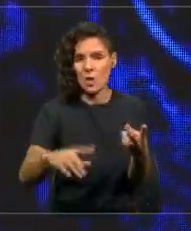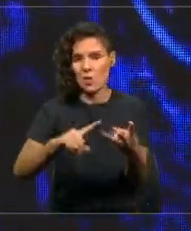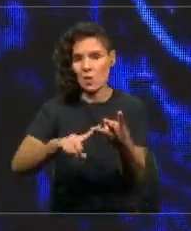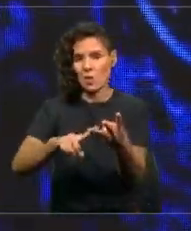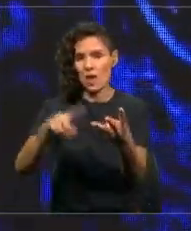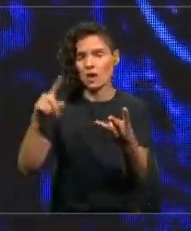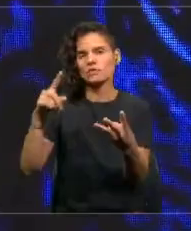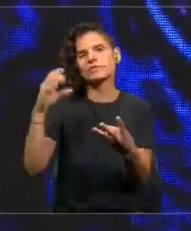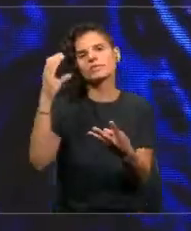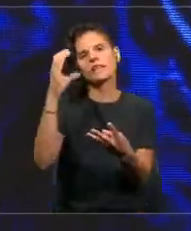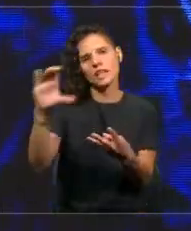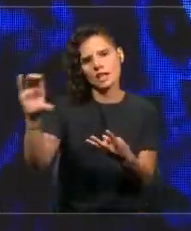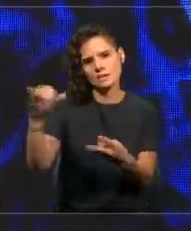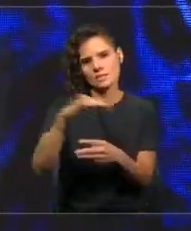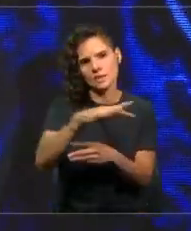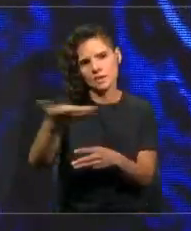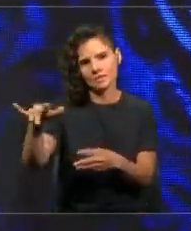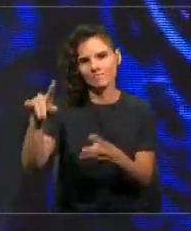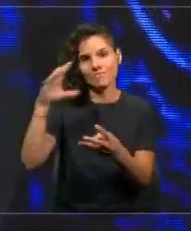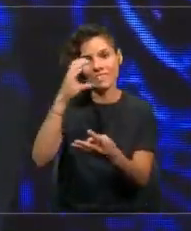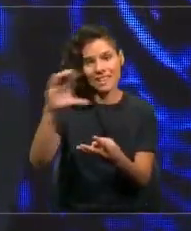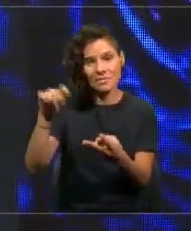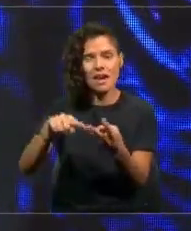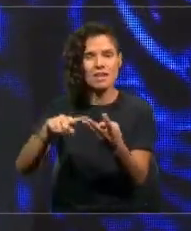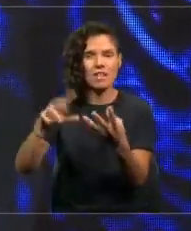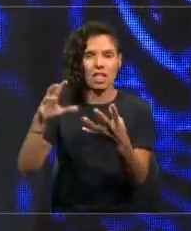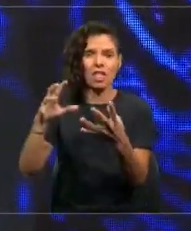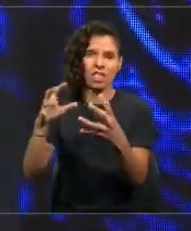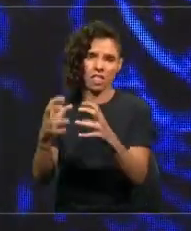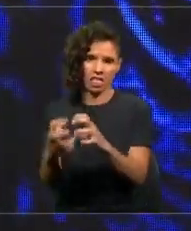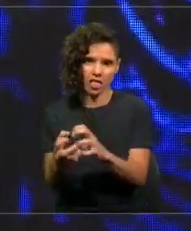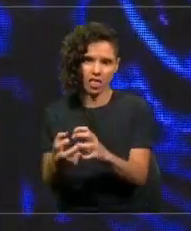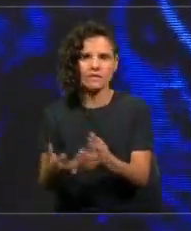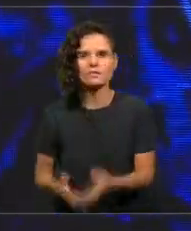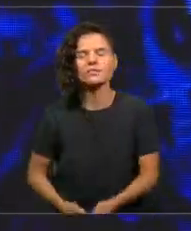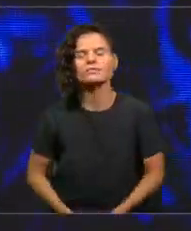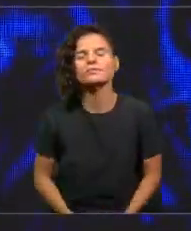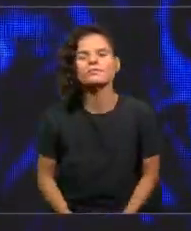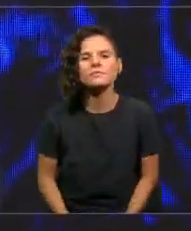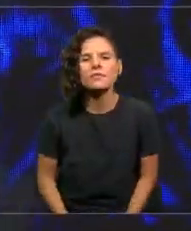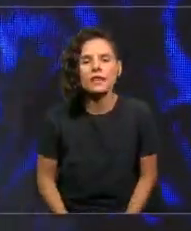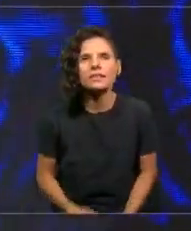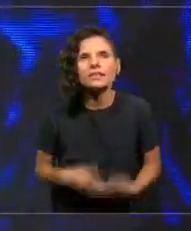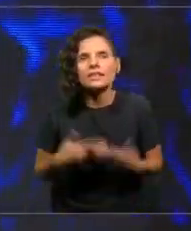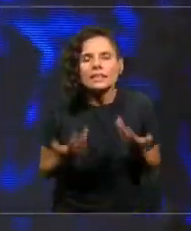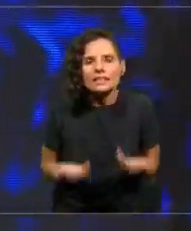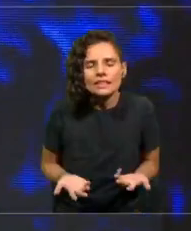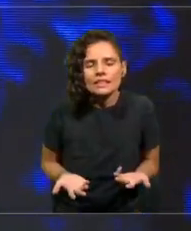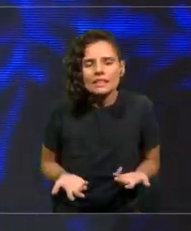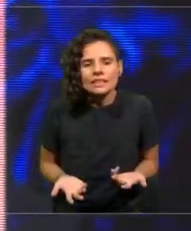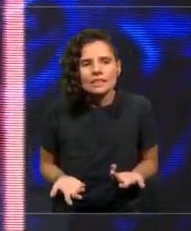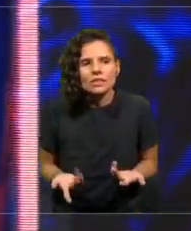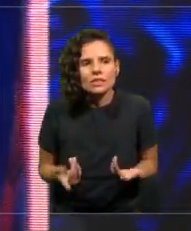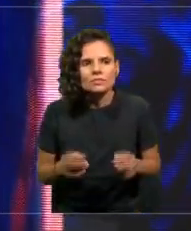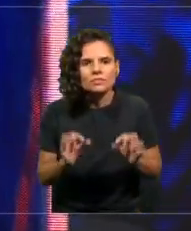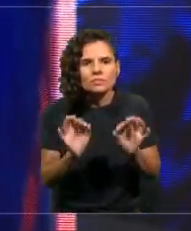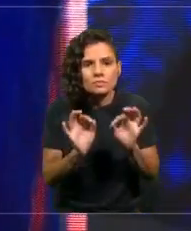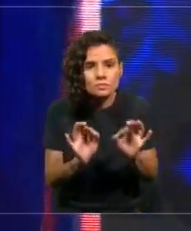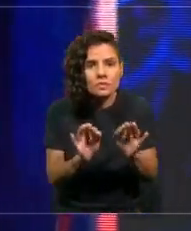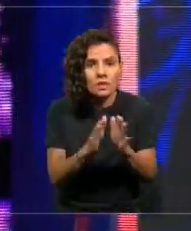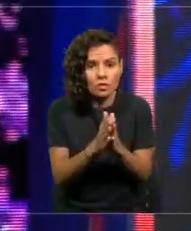En este caso, en el calentamiento. Ahora, recientes estudios